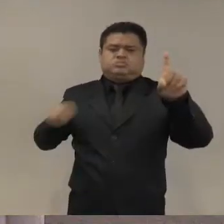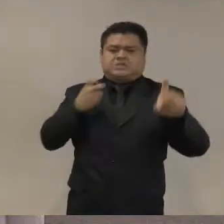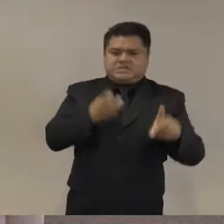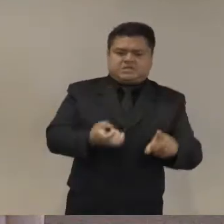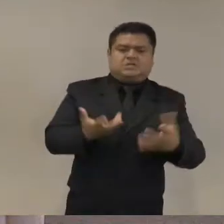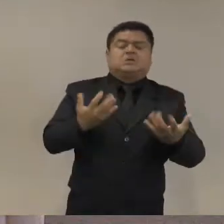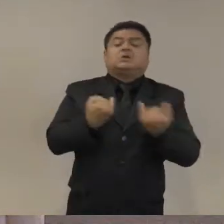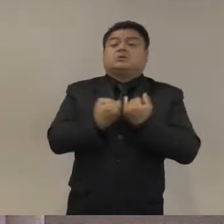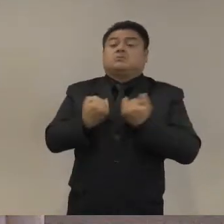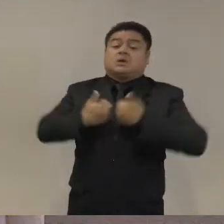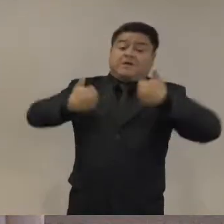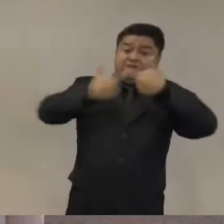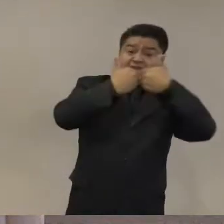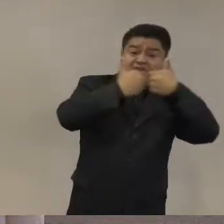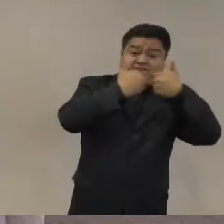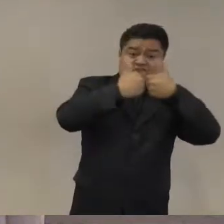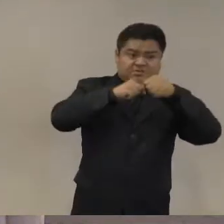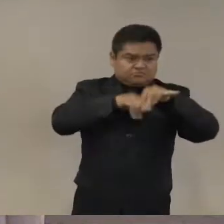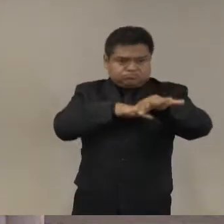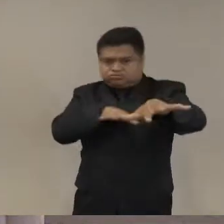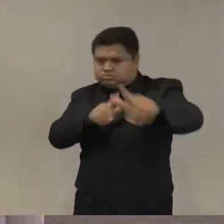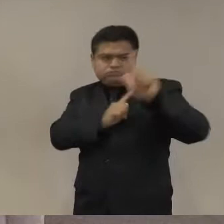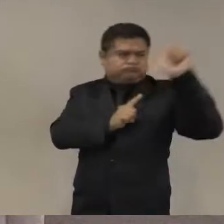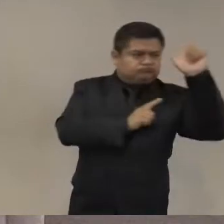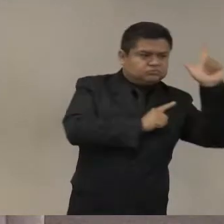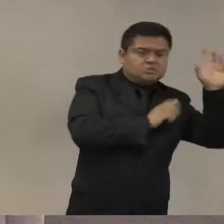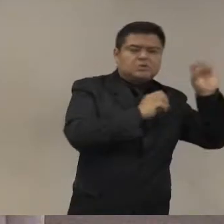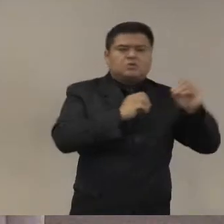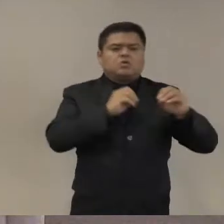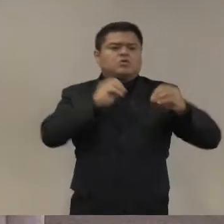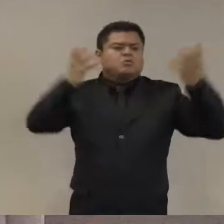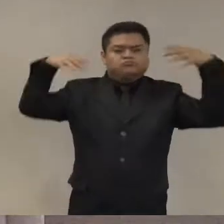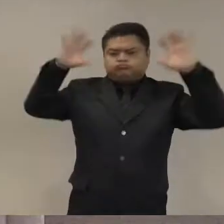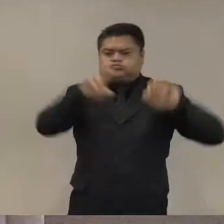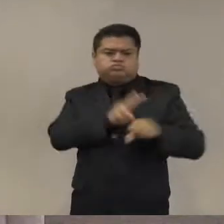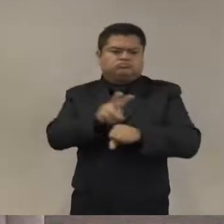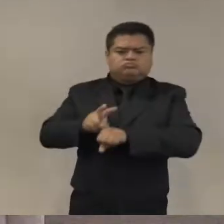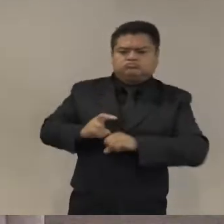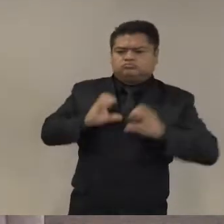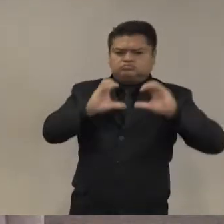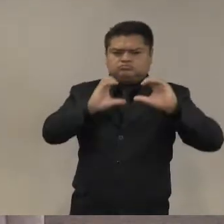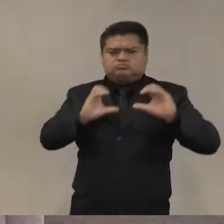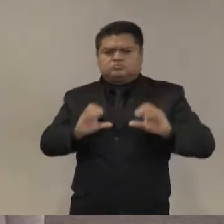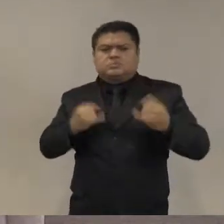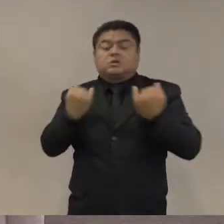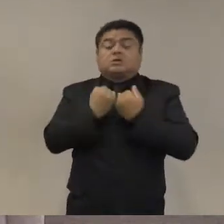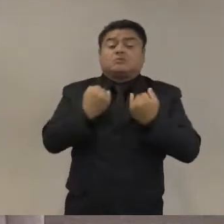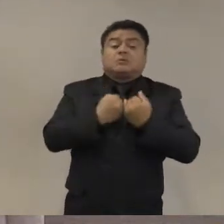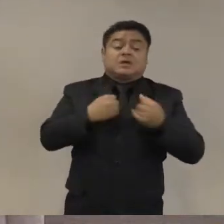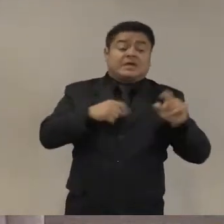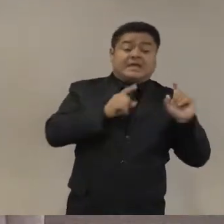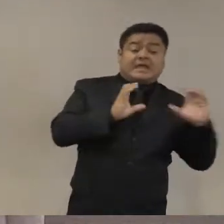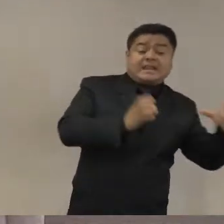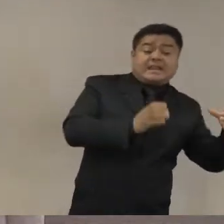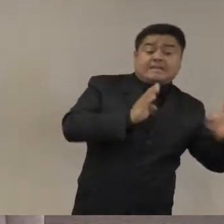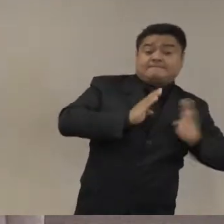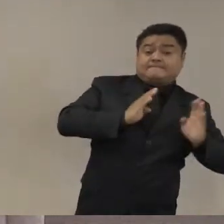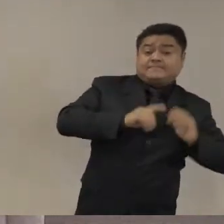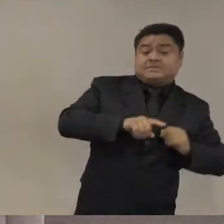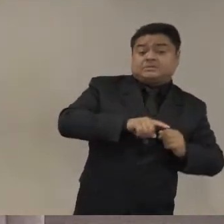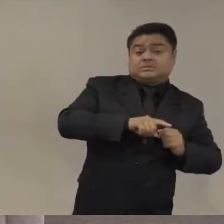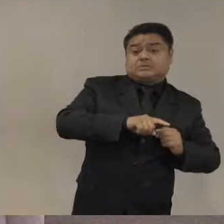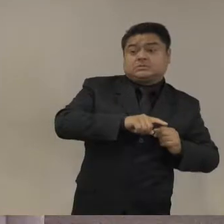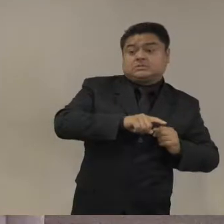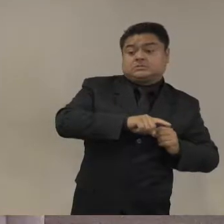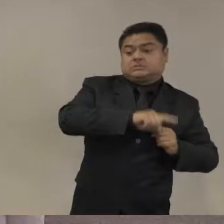fronterizas o como seguridad perimetral o también apoyo constante a la policía apoyo constante por